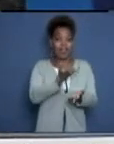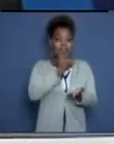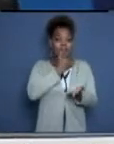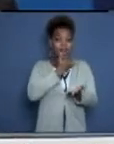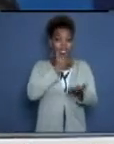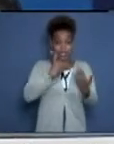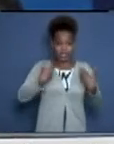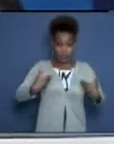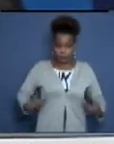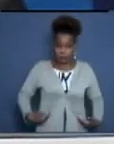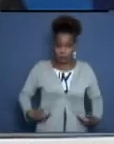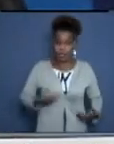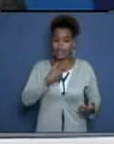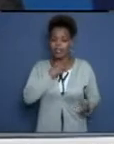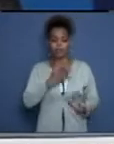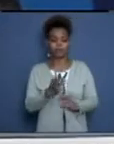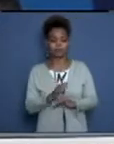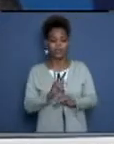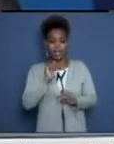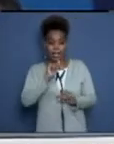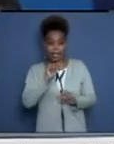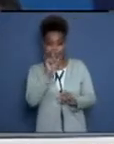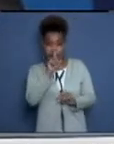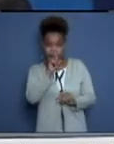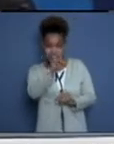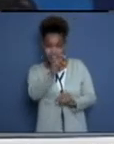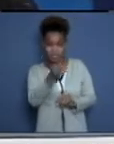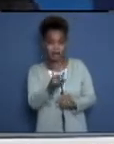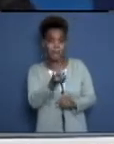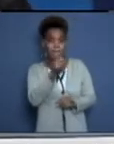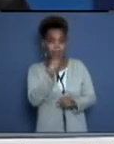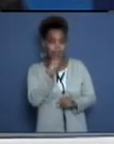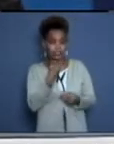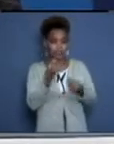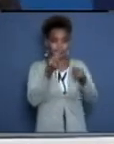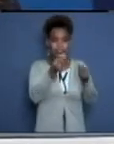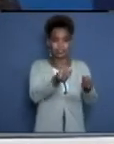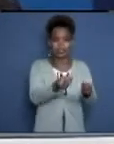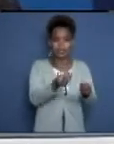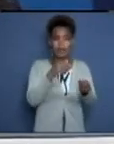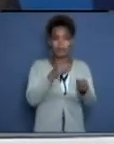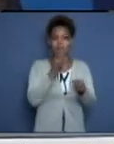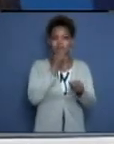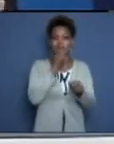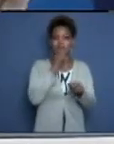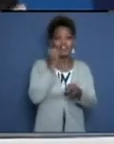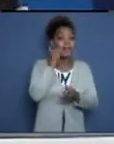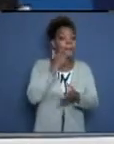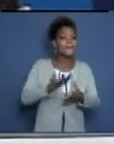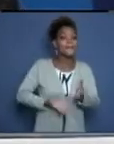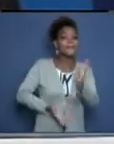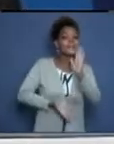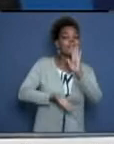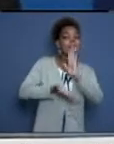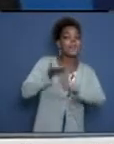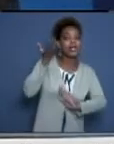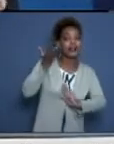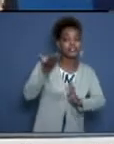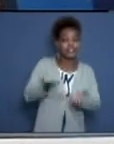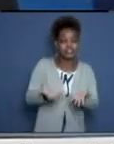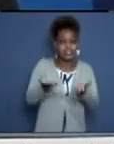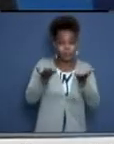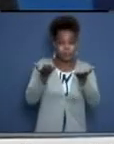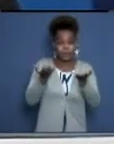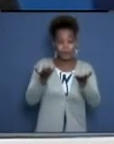crean mutaciones que hacen resistentes a ese antibiótico y a otro grupo de antibióticos, aunque no se han utilizado. Entonces,